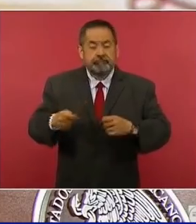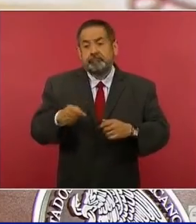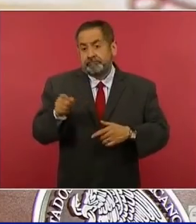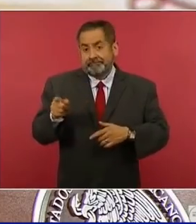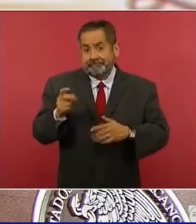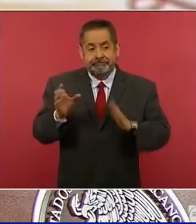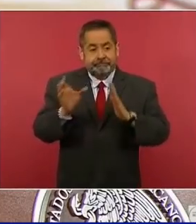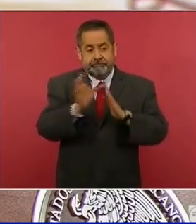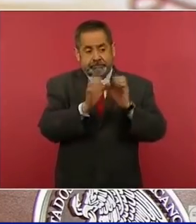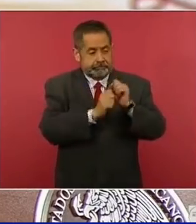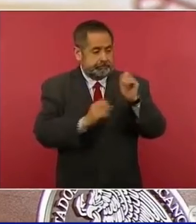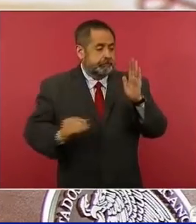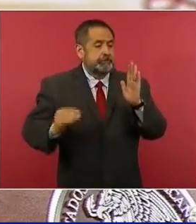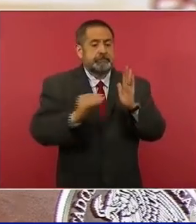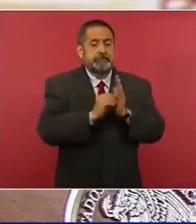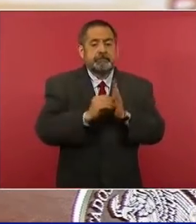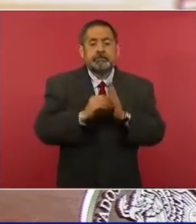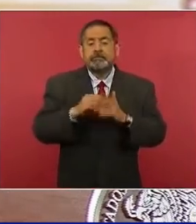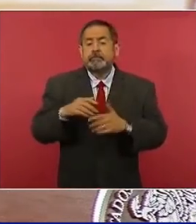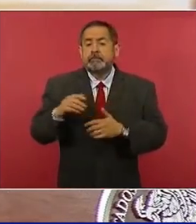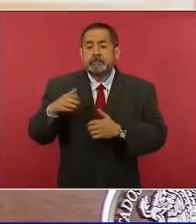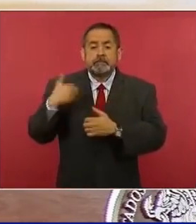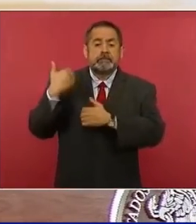que esté quien esté en el gobierno